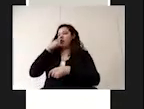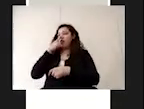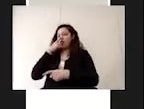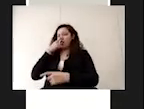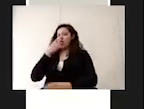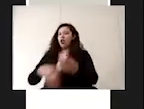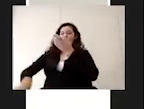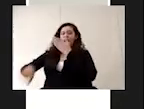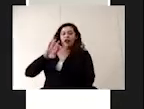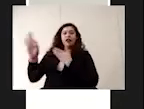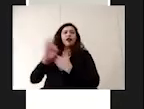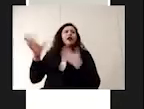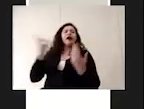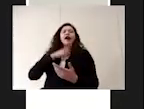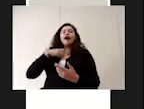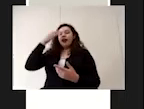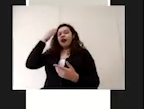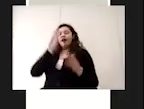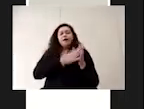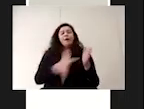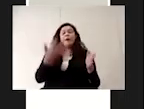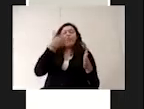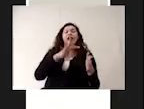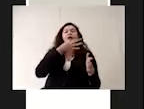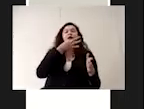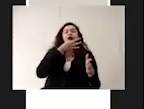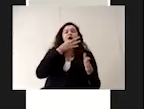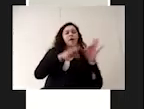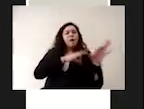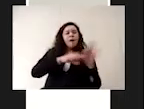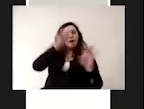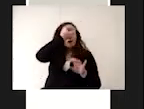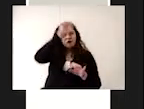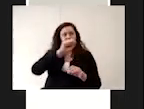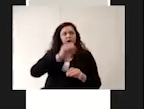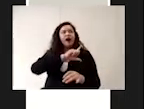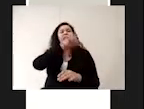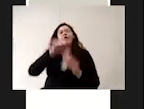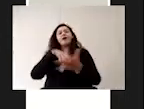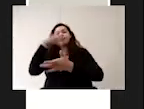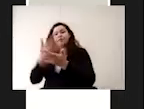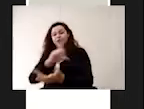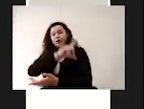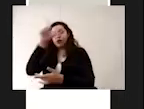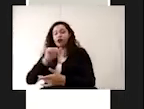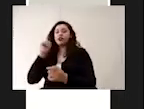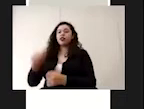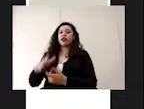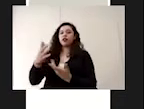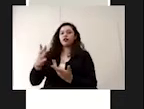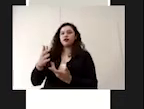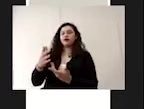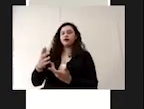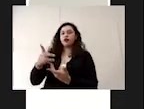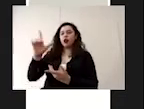debemos trabajar en periodos de 10 minutos. Entonces, vamos a impregnar la solución en toda